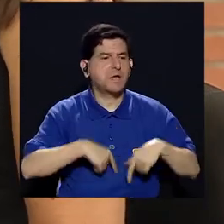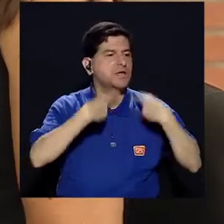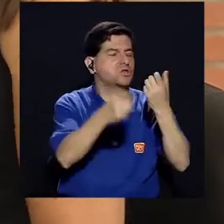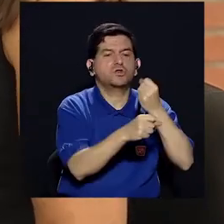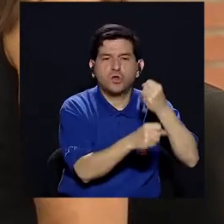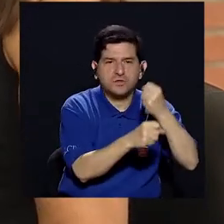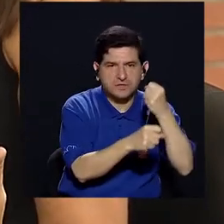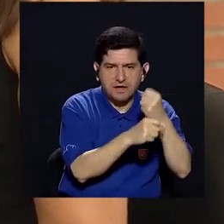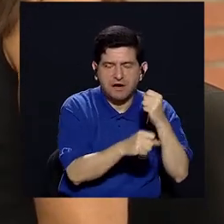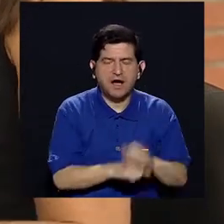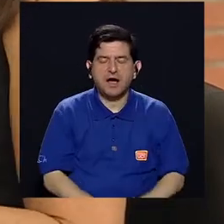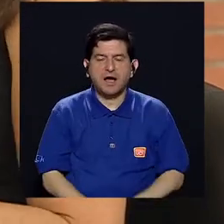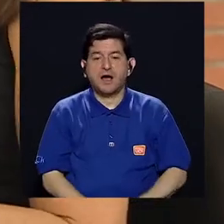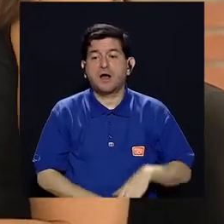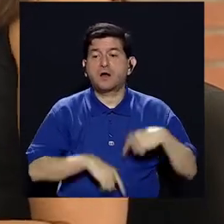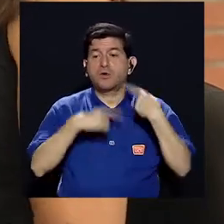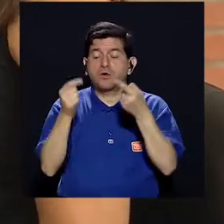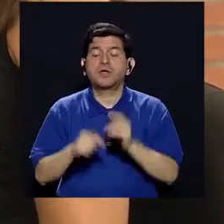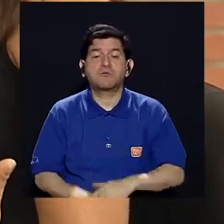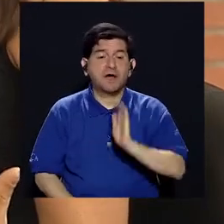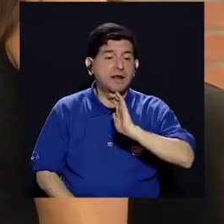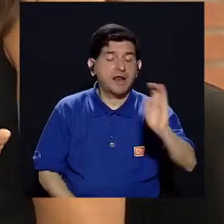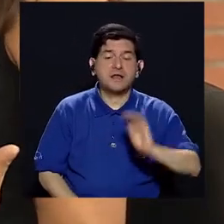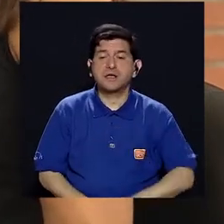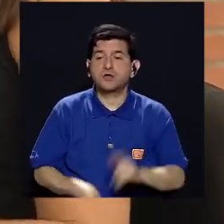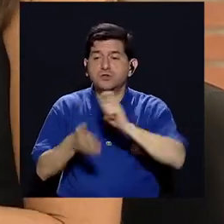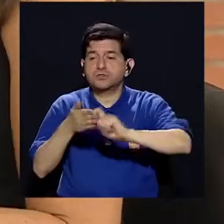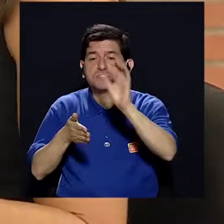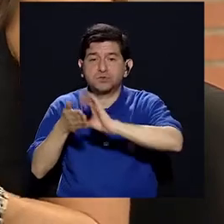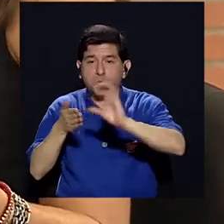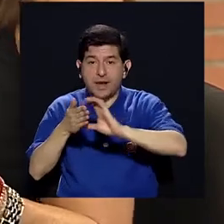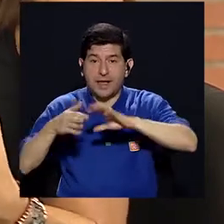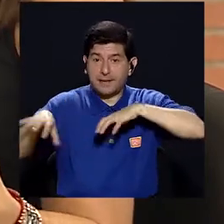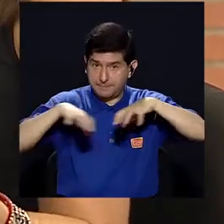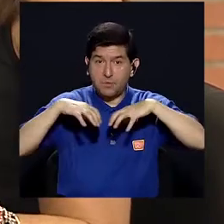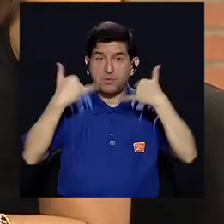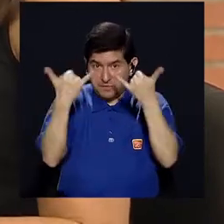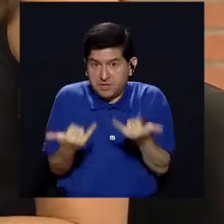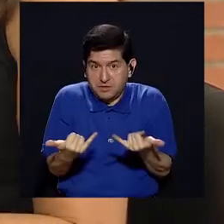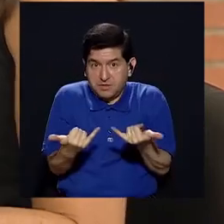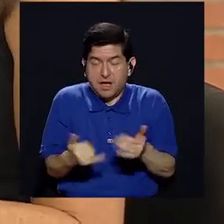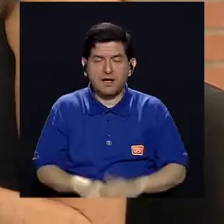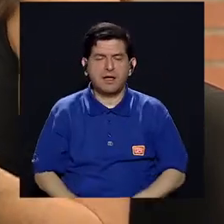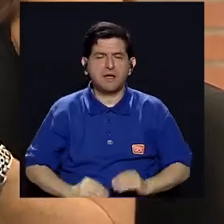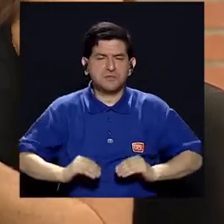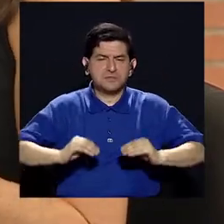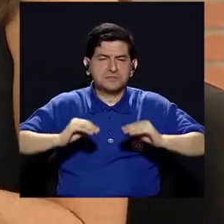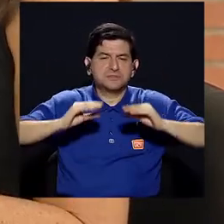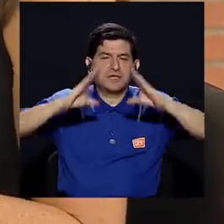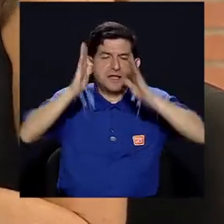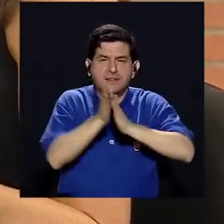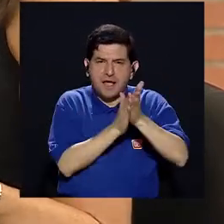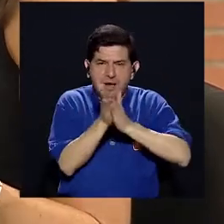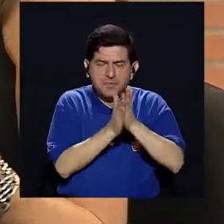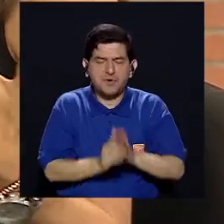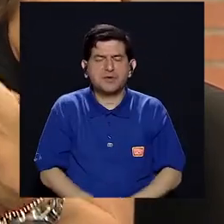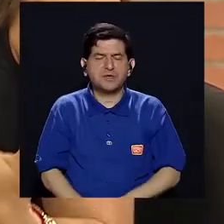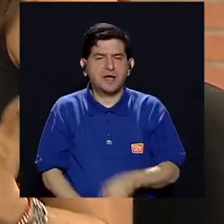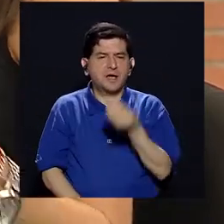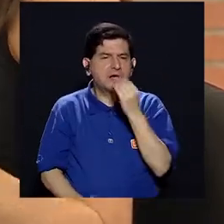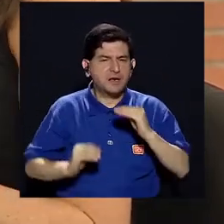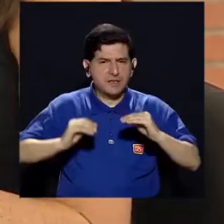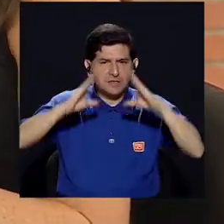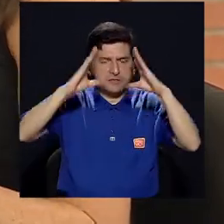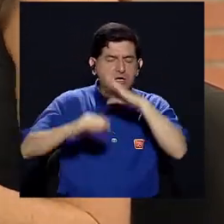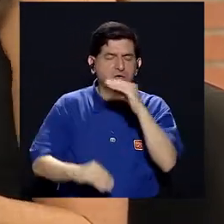activos en el sentido que vamos a ir al trabajo, vamos a ir dejar a los chicos al cole, a la escuela, vamos a estar moviéndonos, ¿cierto? Entonces, tal vez durante el día podemos aprovechar en